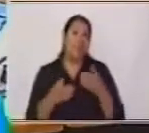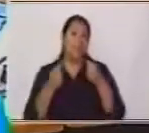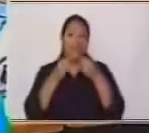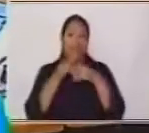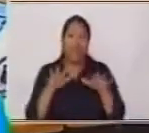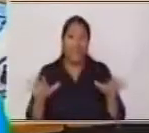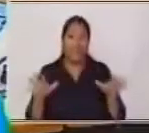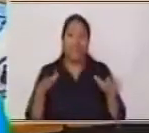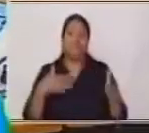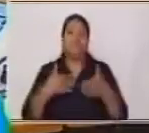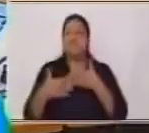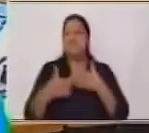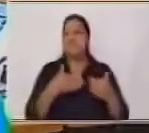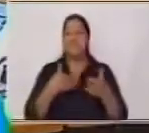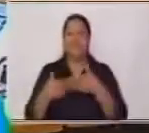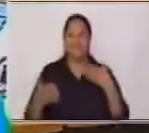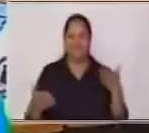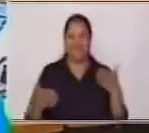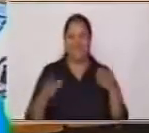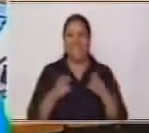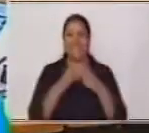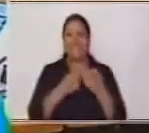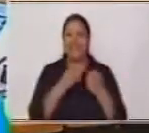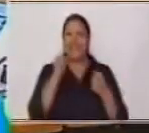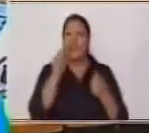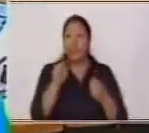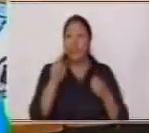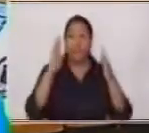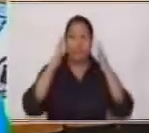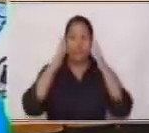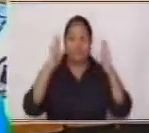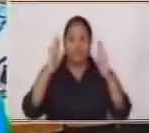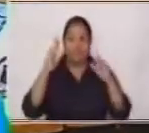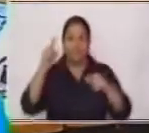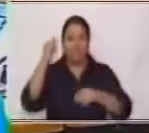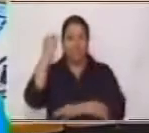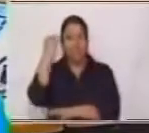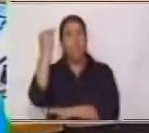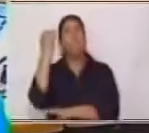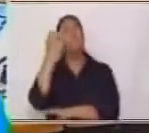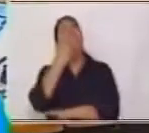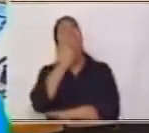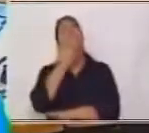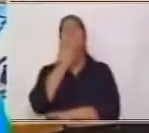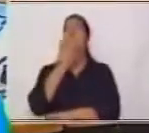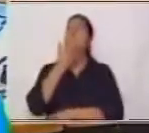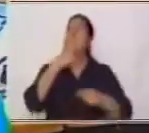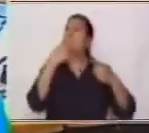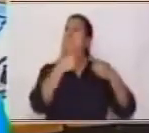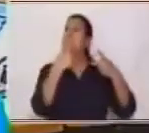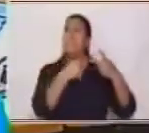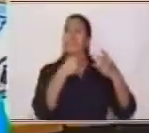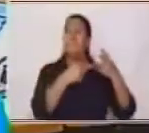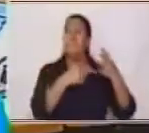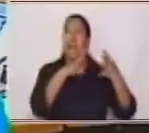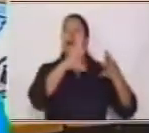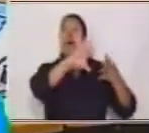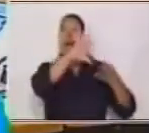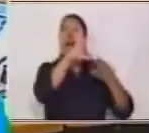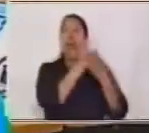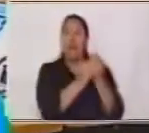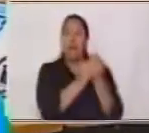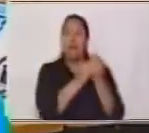De cualquier cosa Entonces ustedes tienen que poner mucho su imaginación Para darse cuenta Qué es